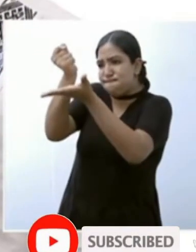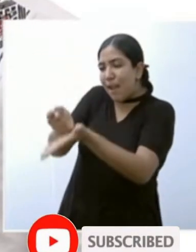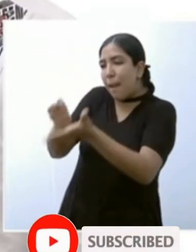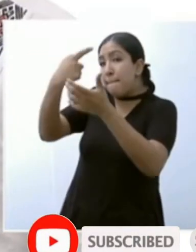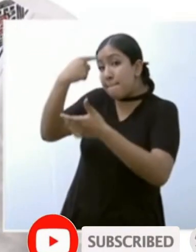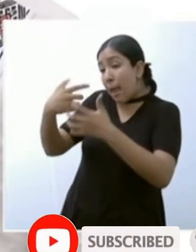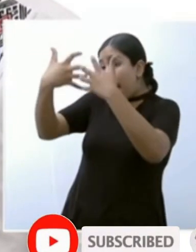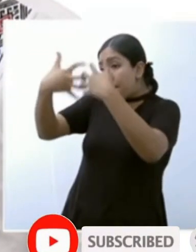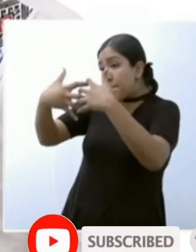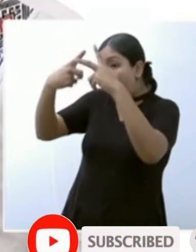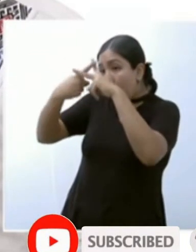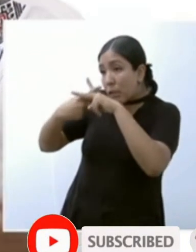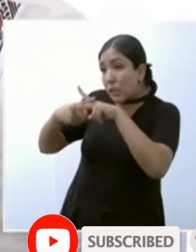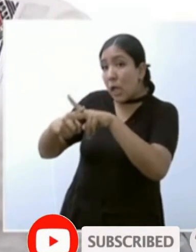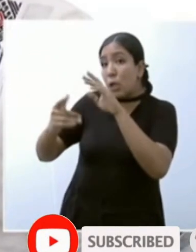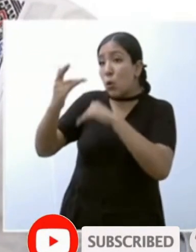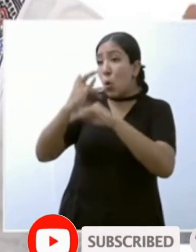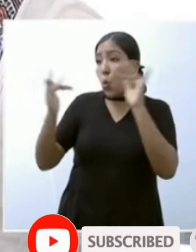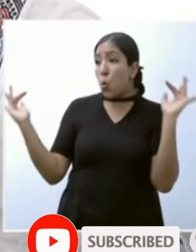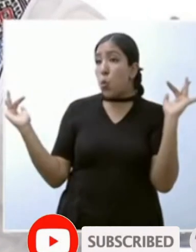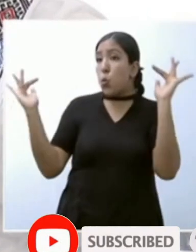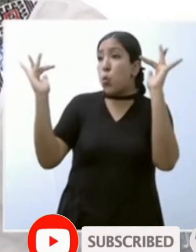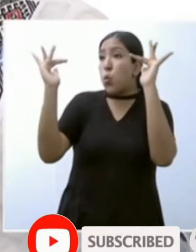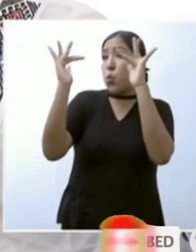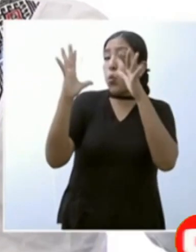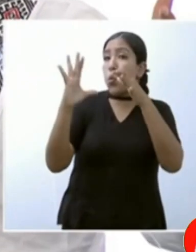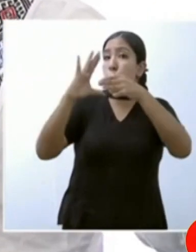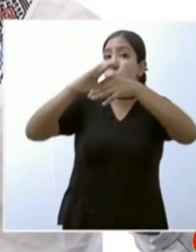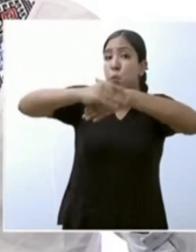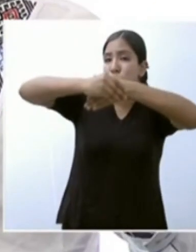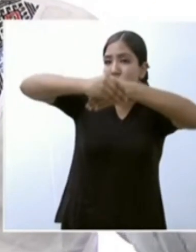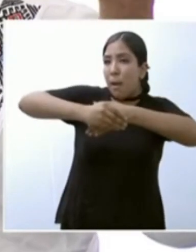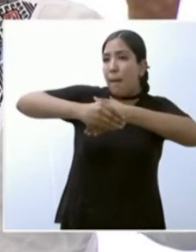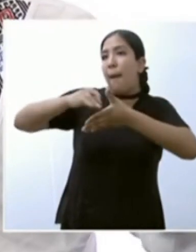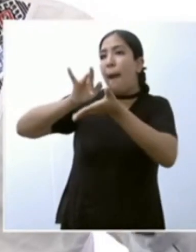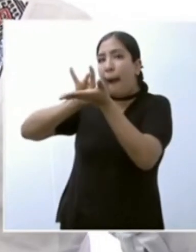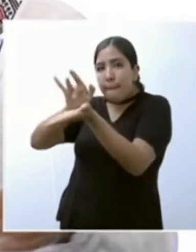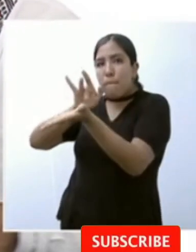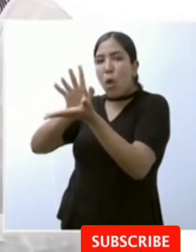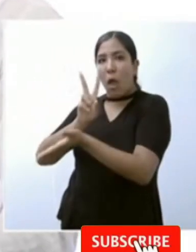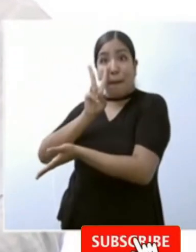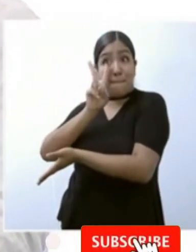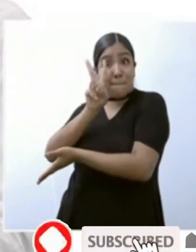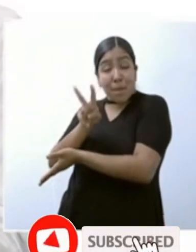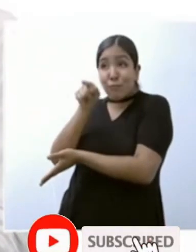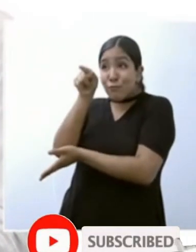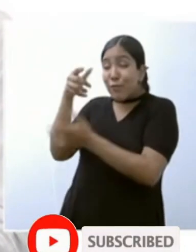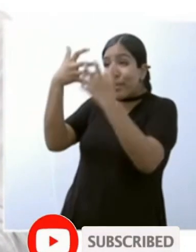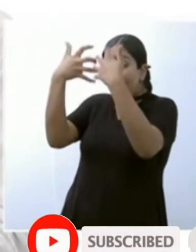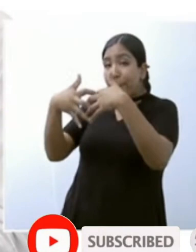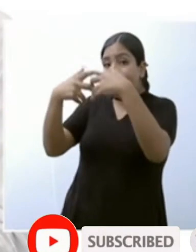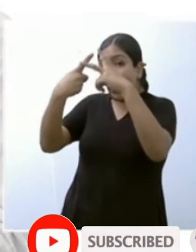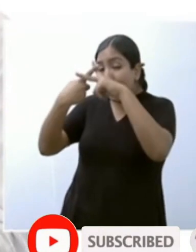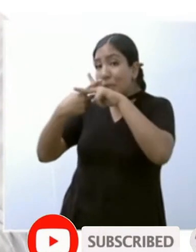se está apoyando con esta planta y con todas las que ya